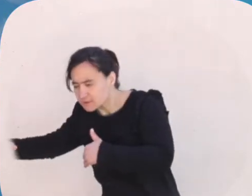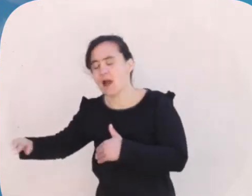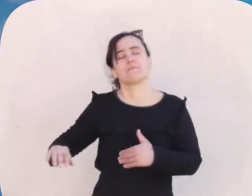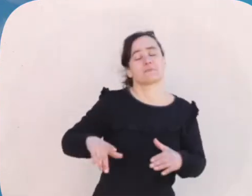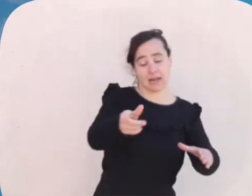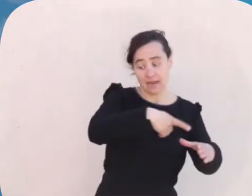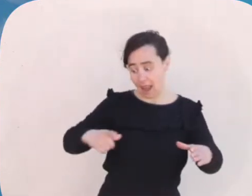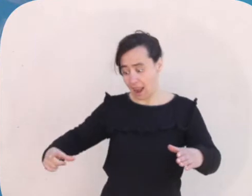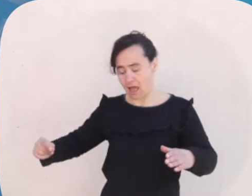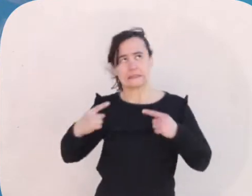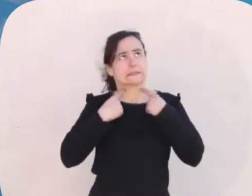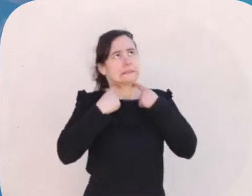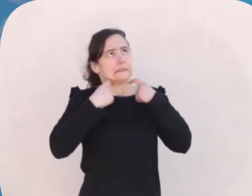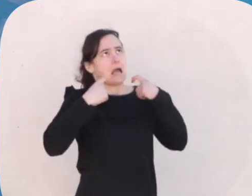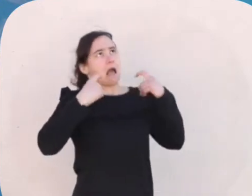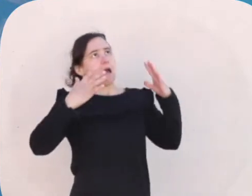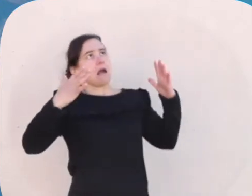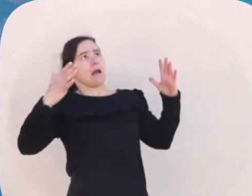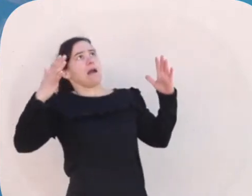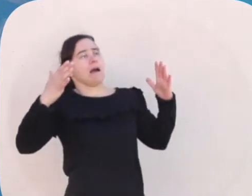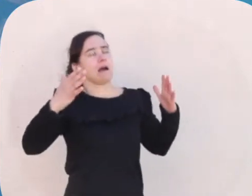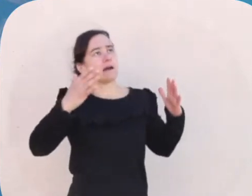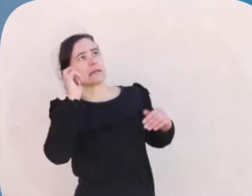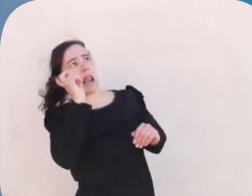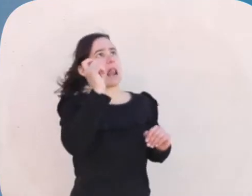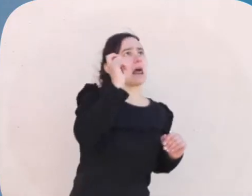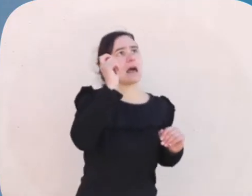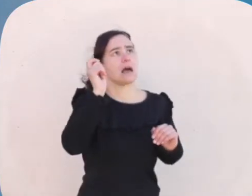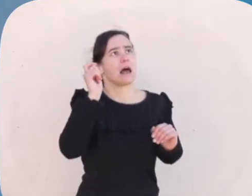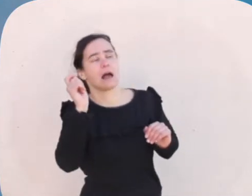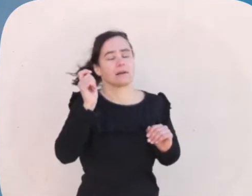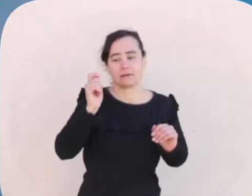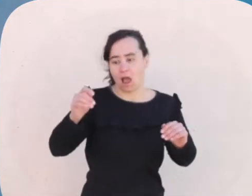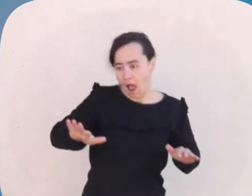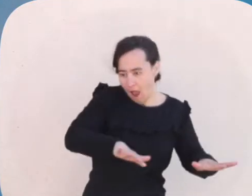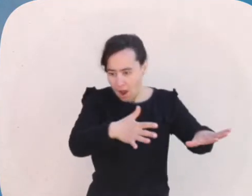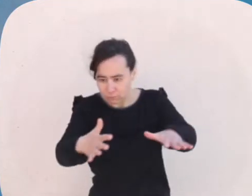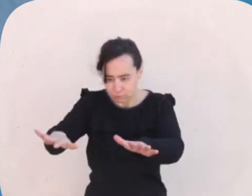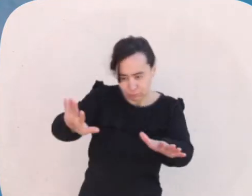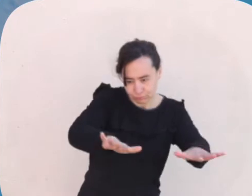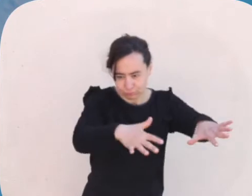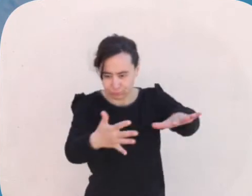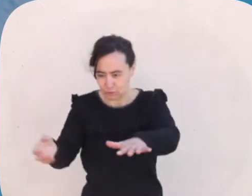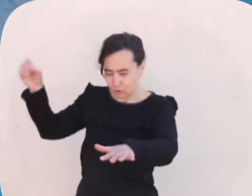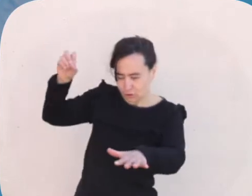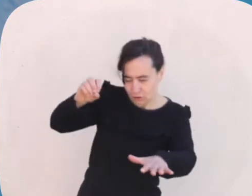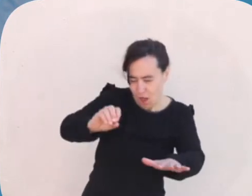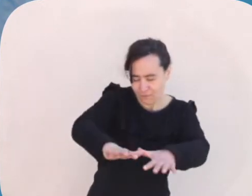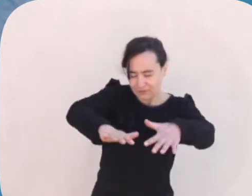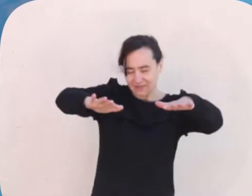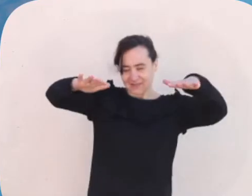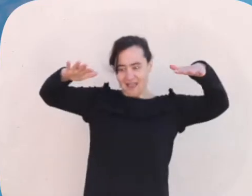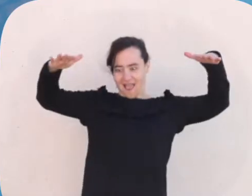Preguntó la raya entusiasmada. ¡Los dorados! ¡Los dorados! ¡Parecen soles en el